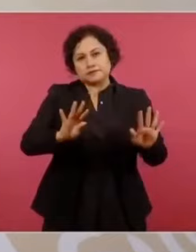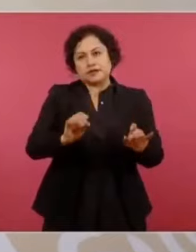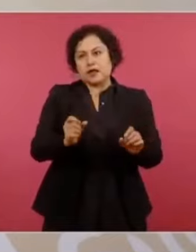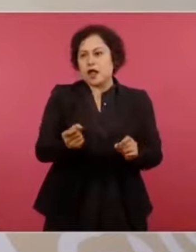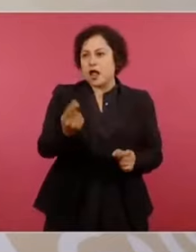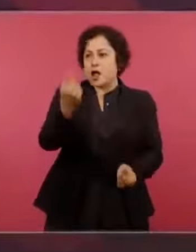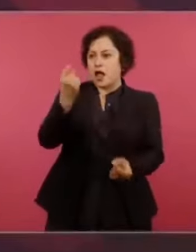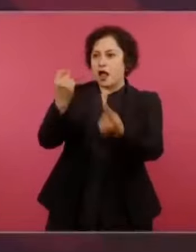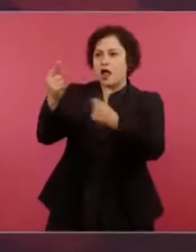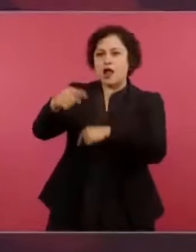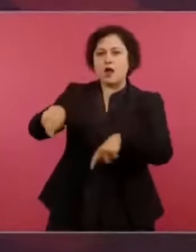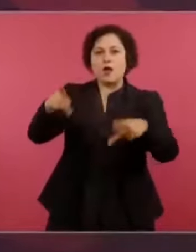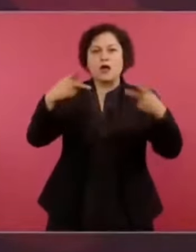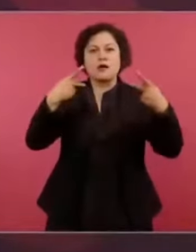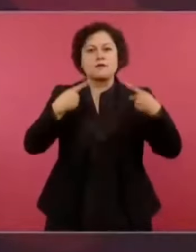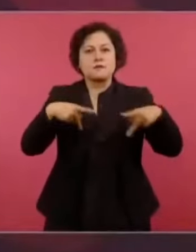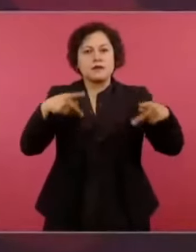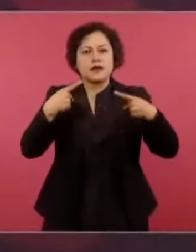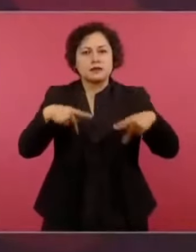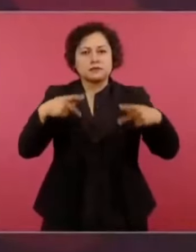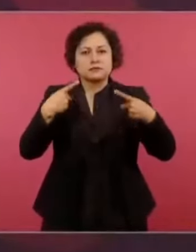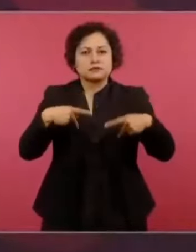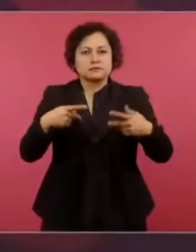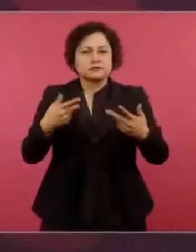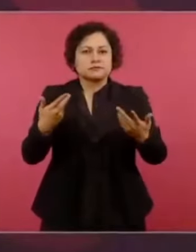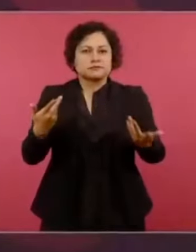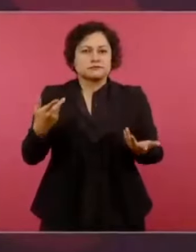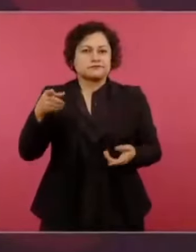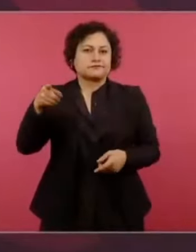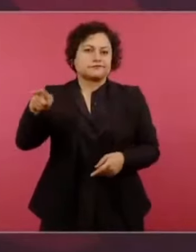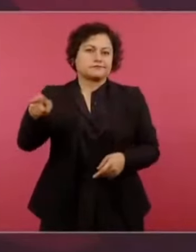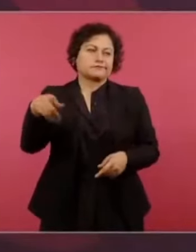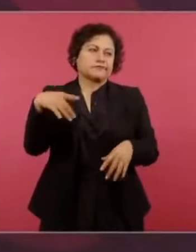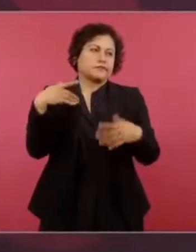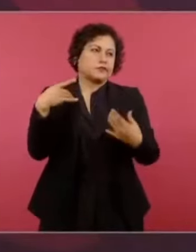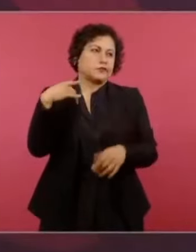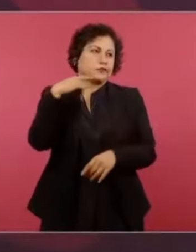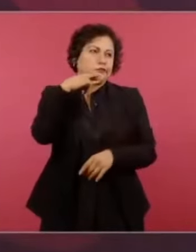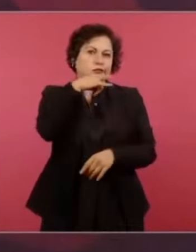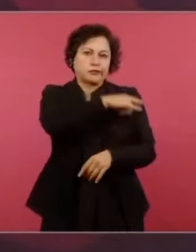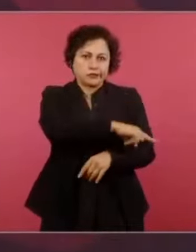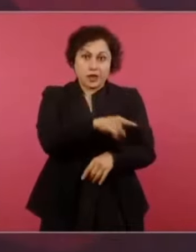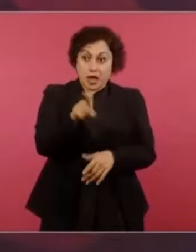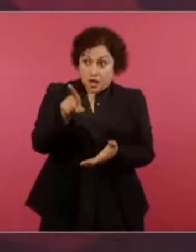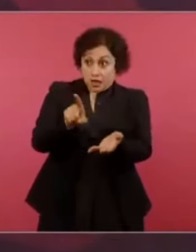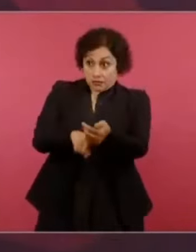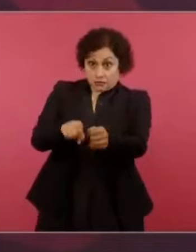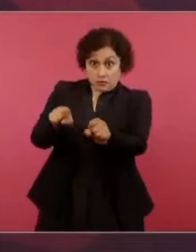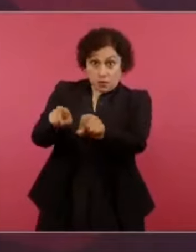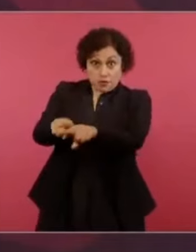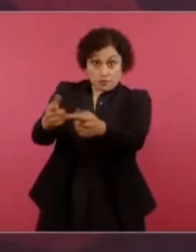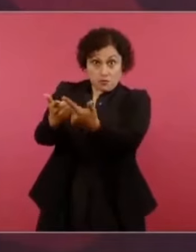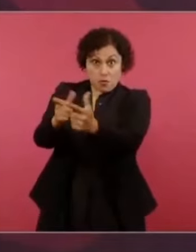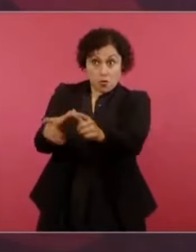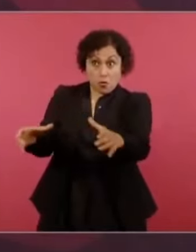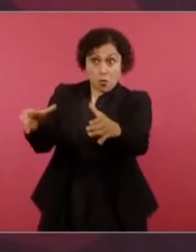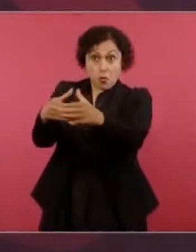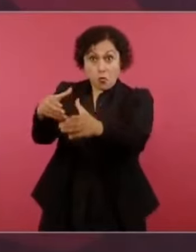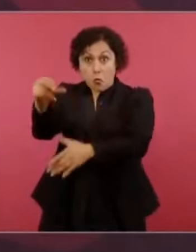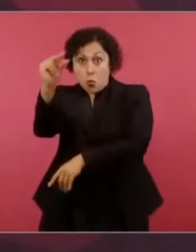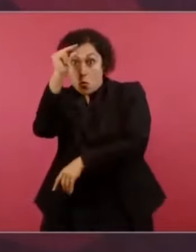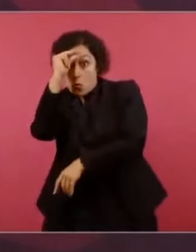el grupo de intelectuales que hablan de que la